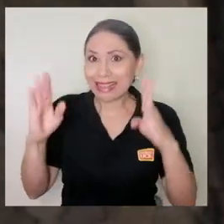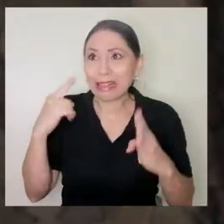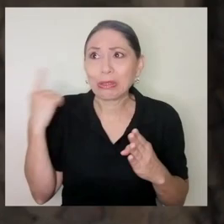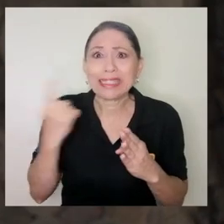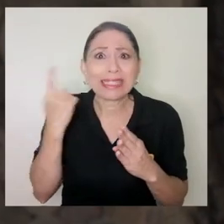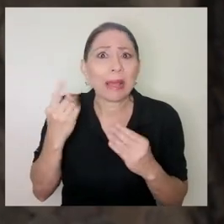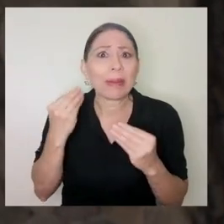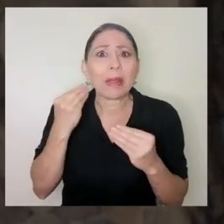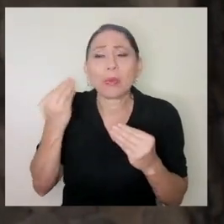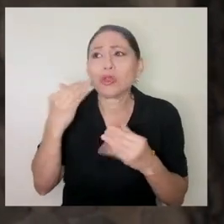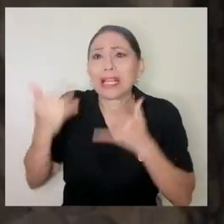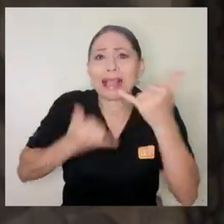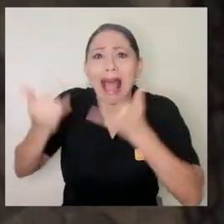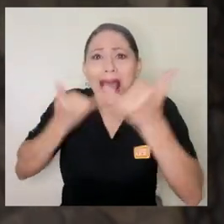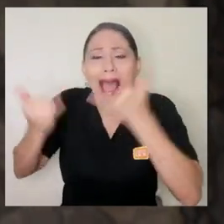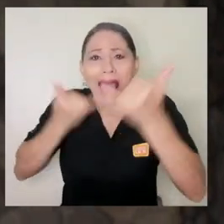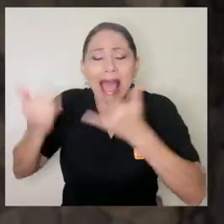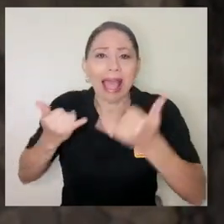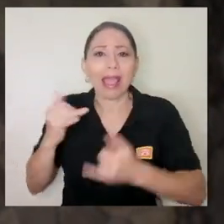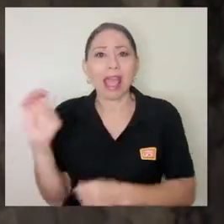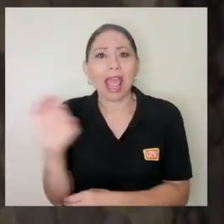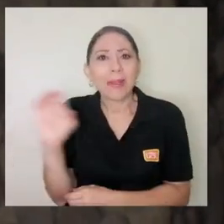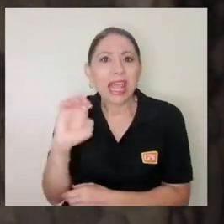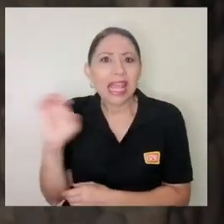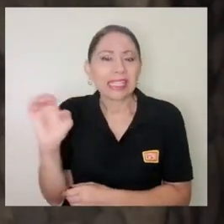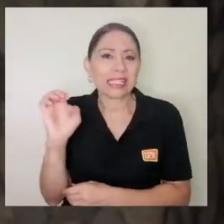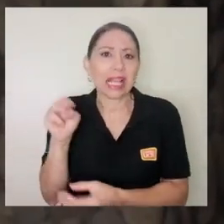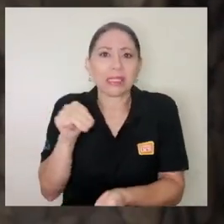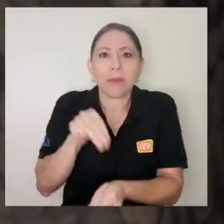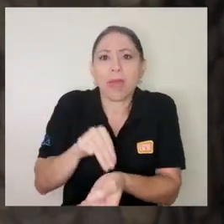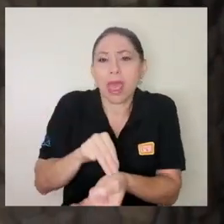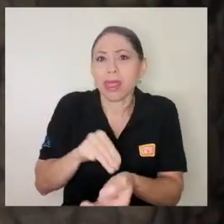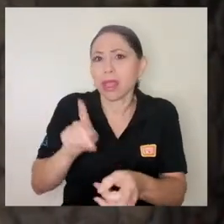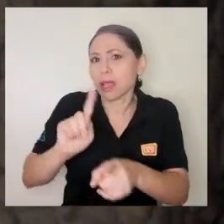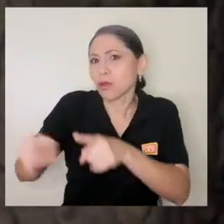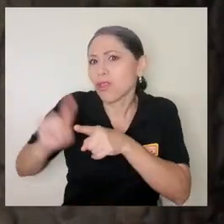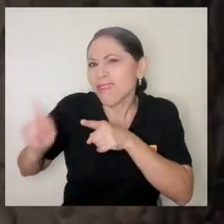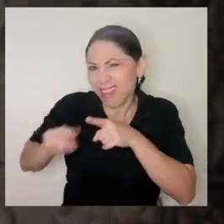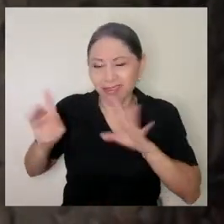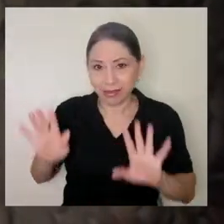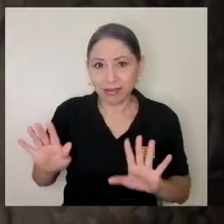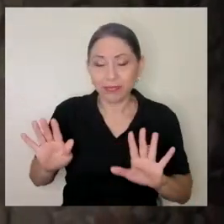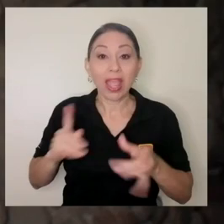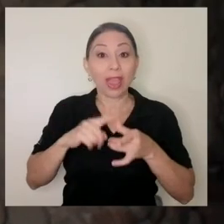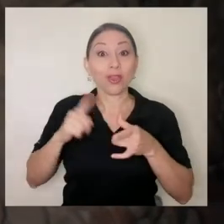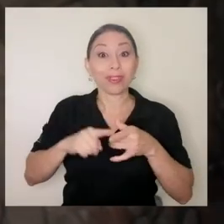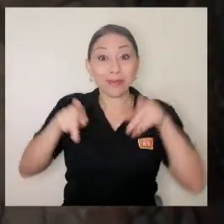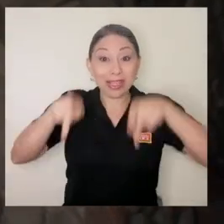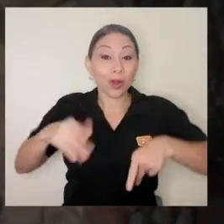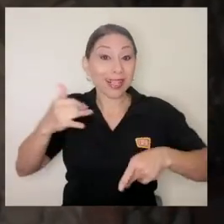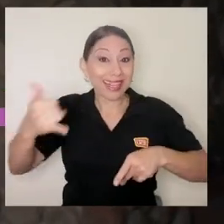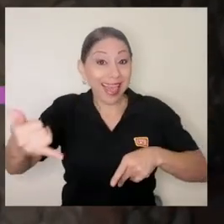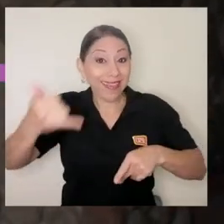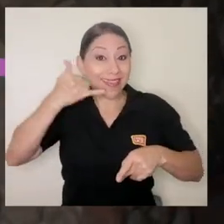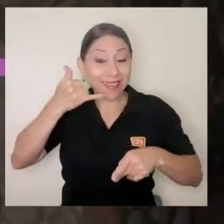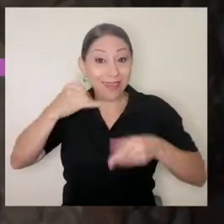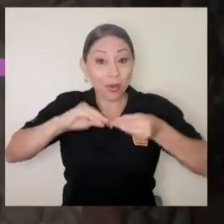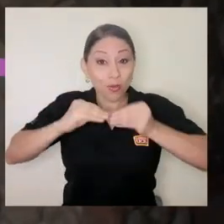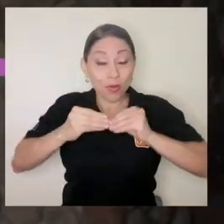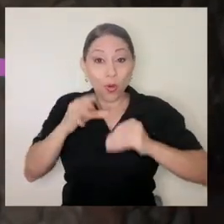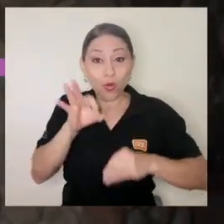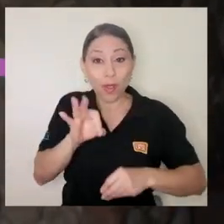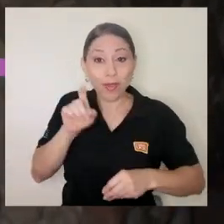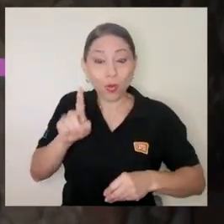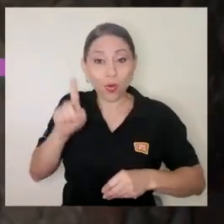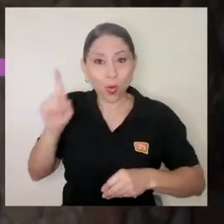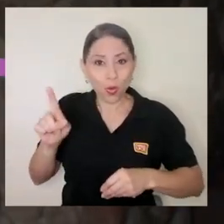saturados siempre, de emergencias fundamentalmente médicas o, ¿verdad?, u otro tipo de emergencias, los operadores del 911 tienen